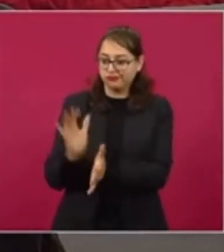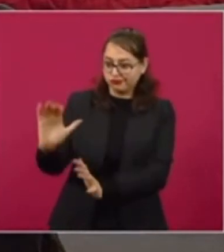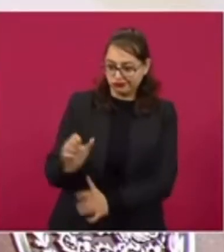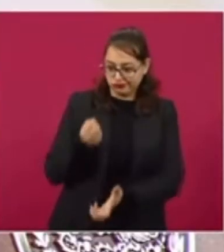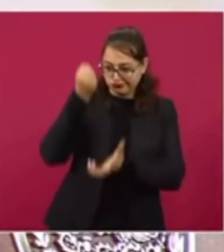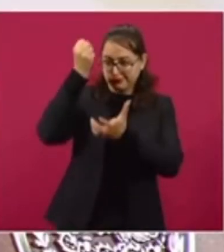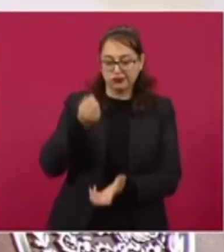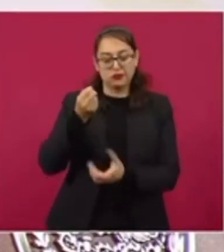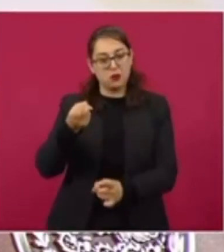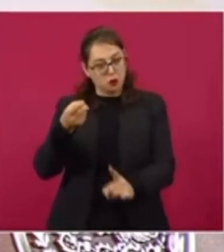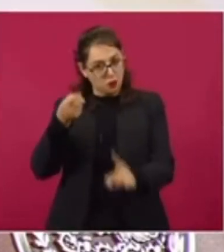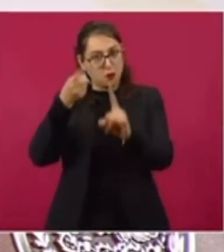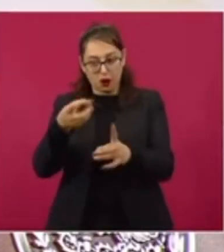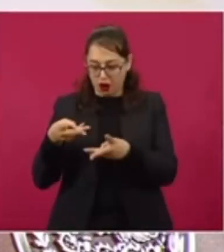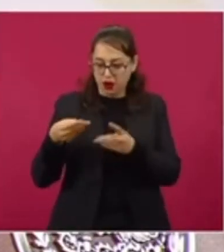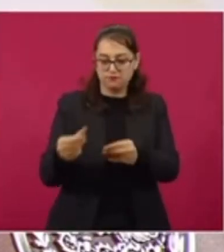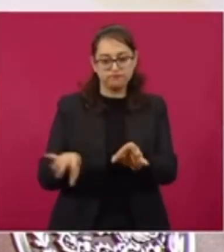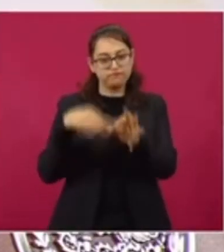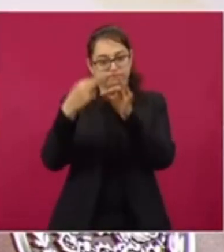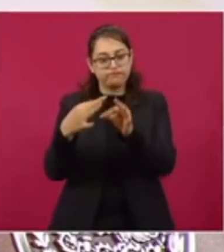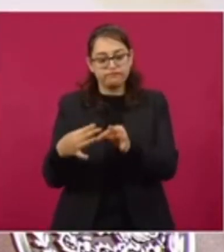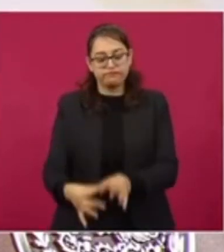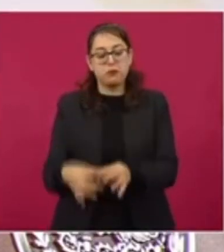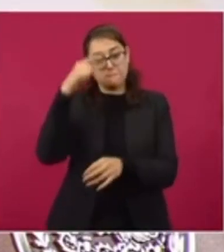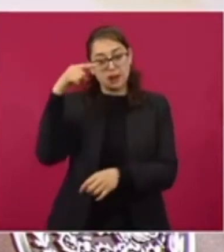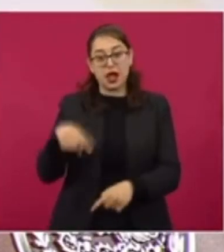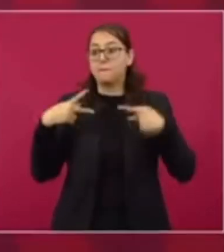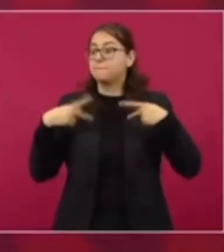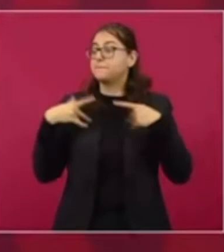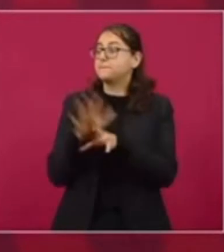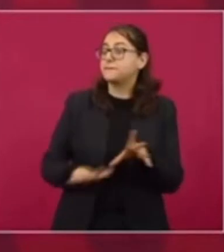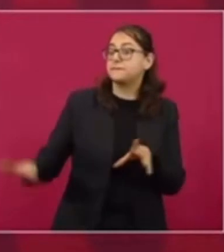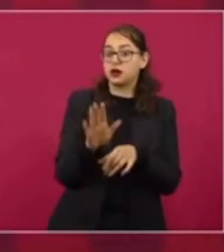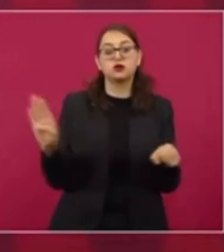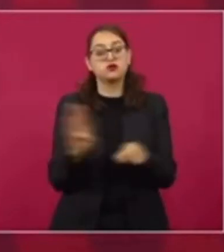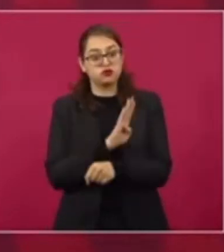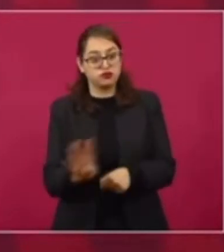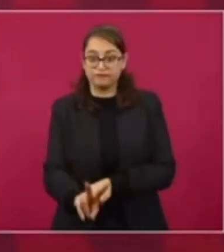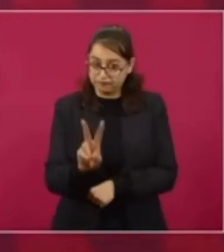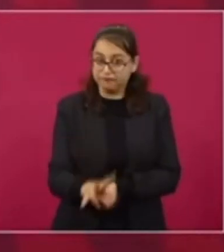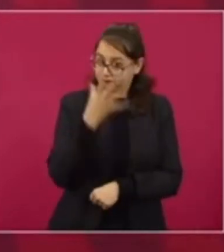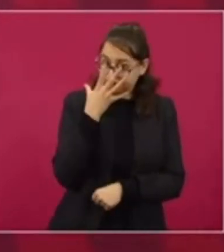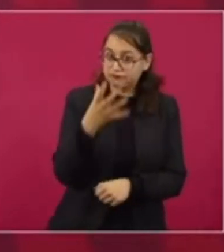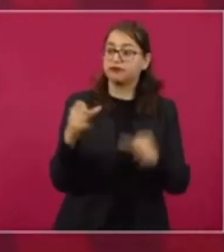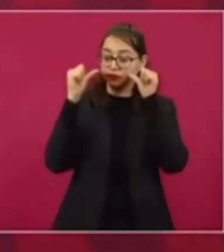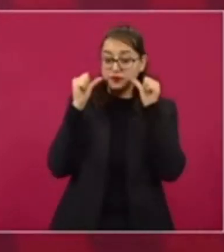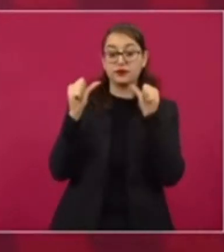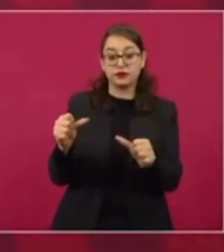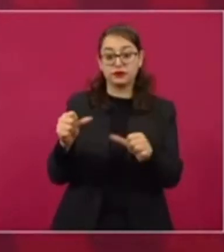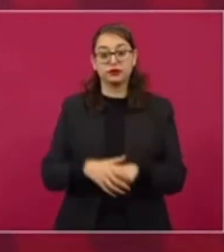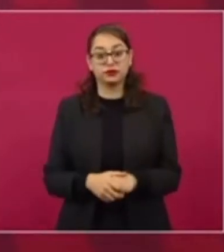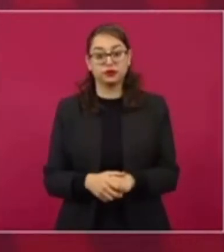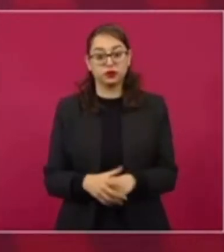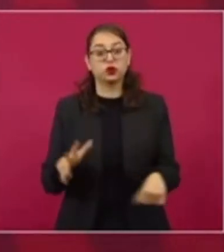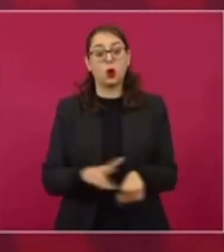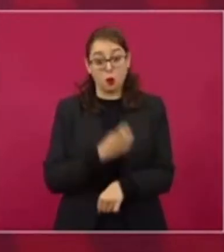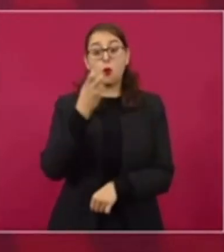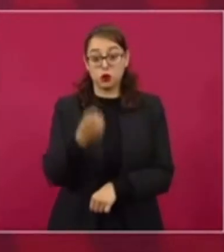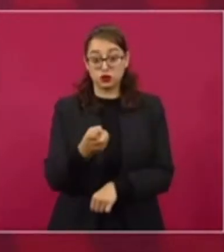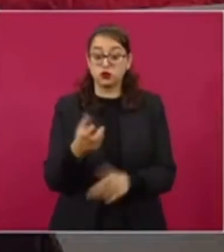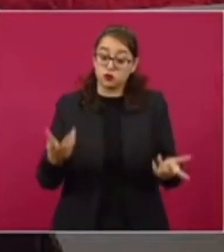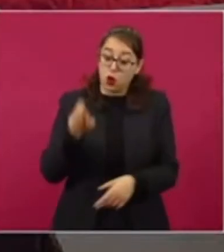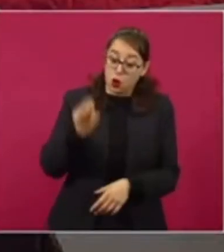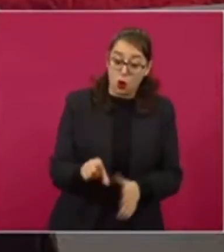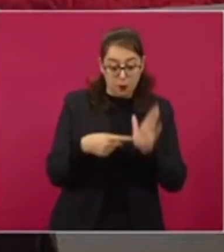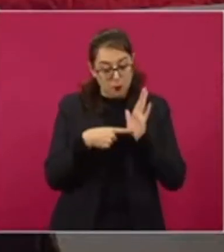públicos se utilicen con el objeto real de lograr el máximo beneficio a la ciudadanía y atender los mandatos populares. Es con ese ánimo que se presenta,